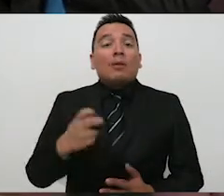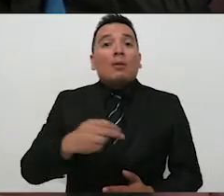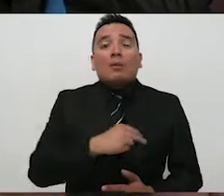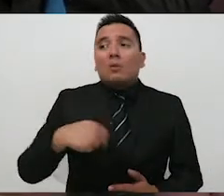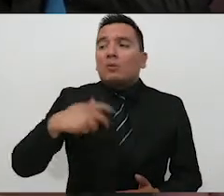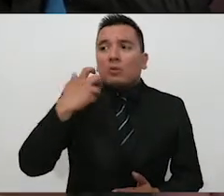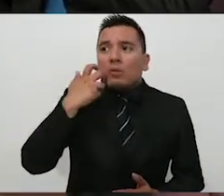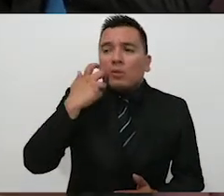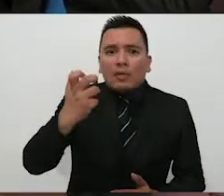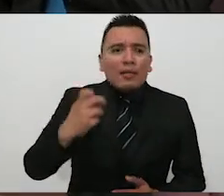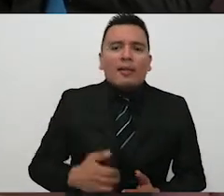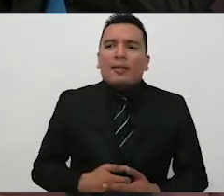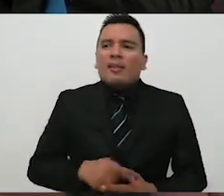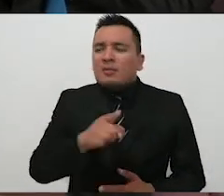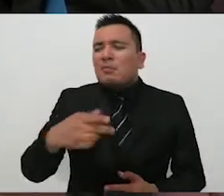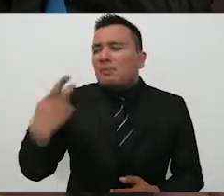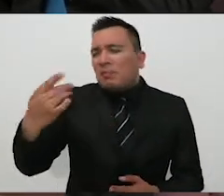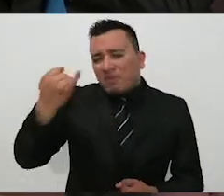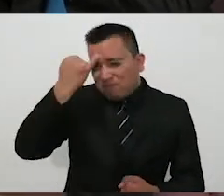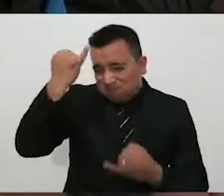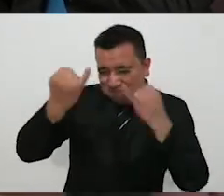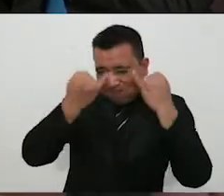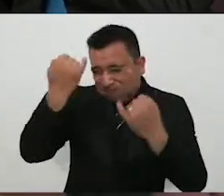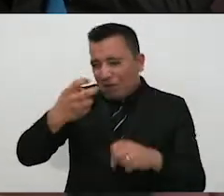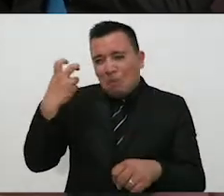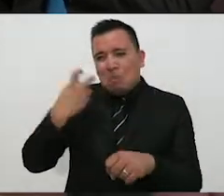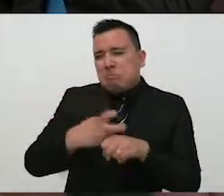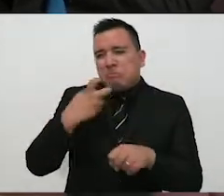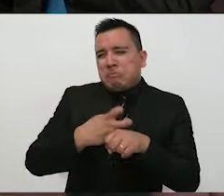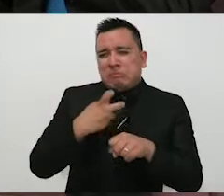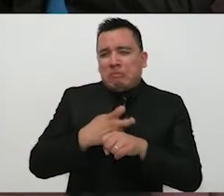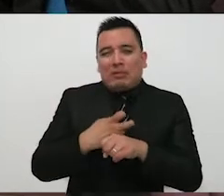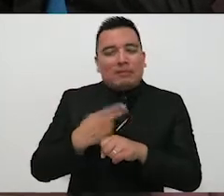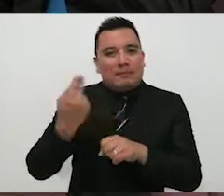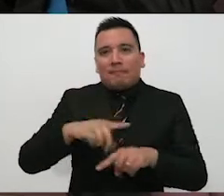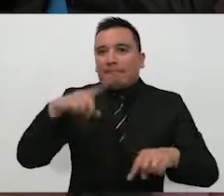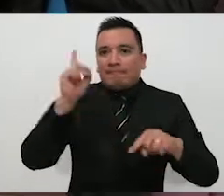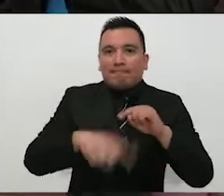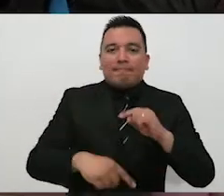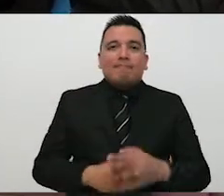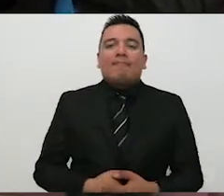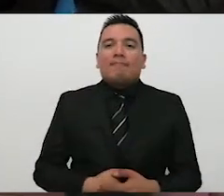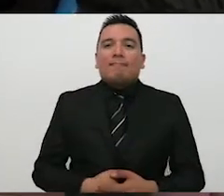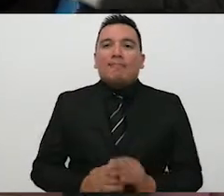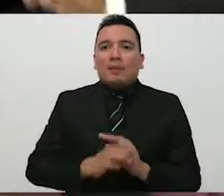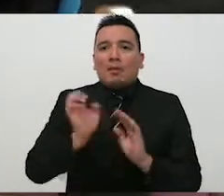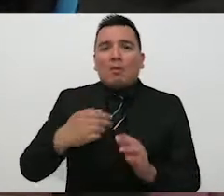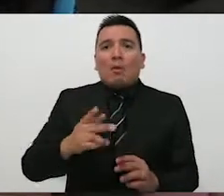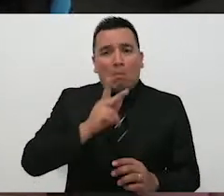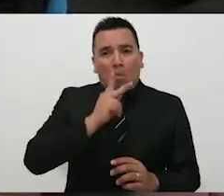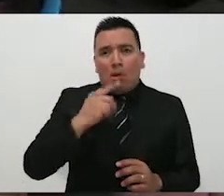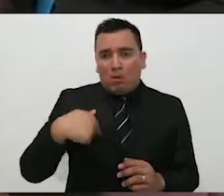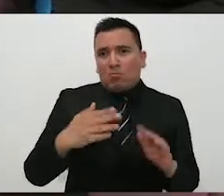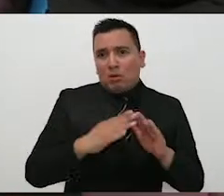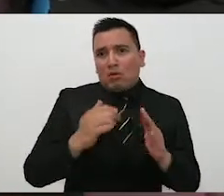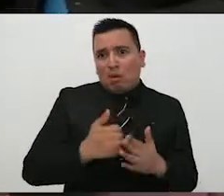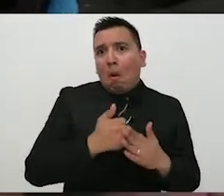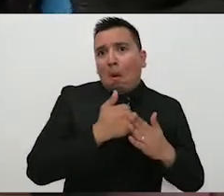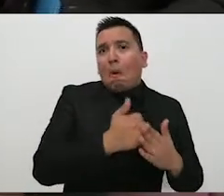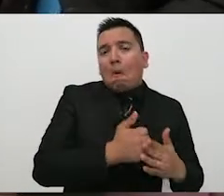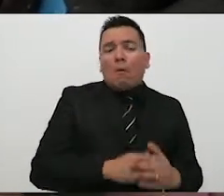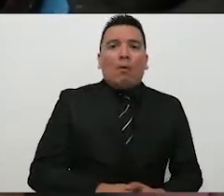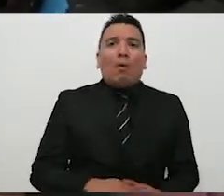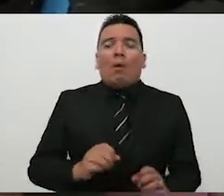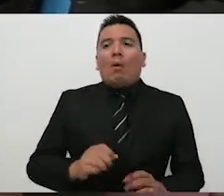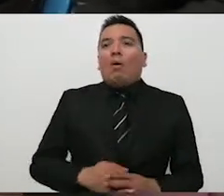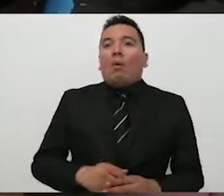estereotipos de los que nos estabas comentando. A ver, es que el papá ayuda en la casa a la mamá. Y no, es